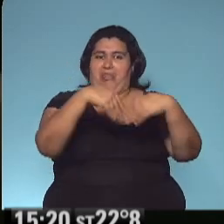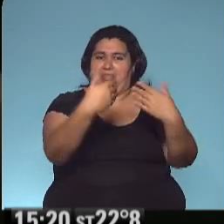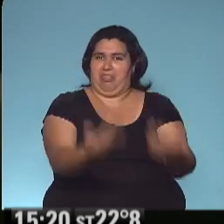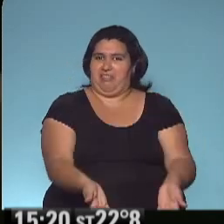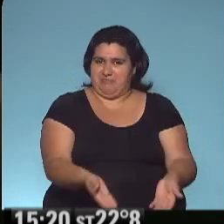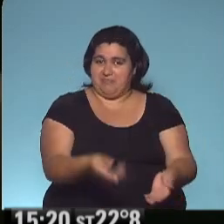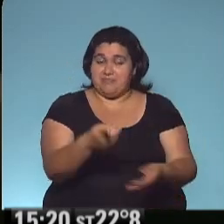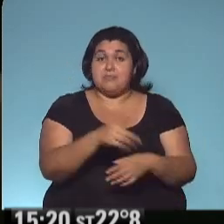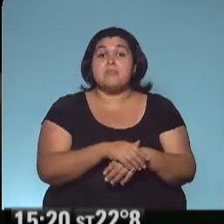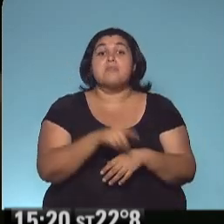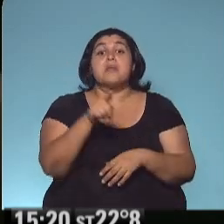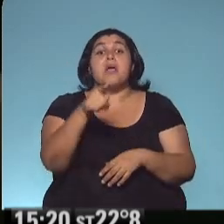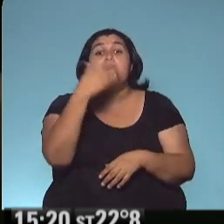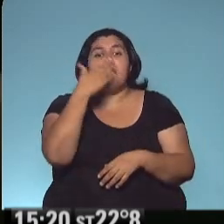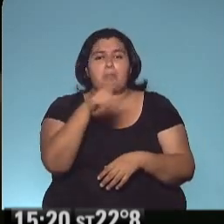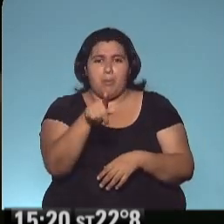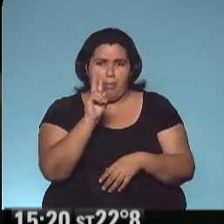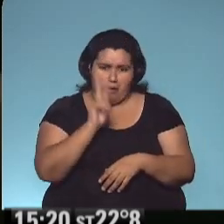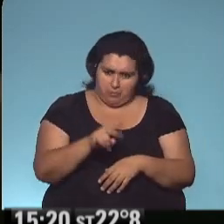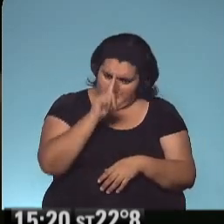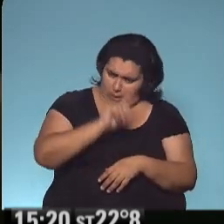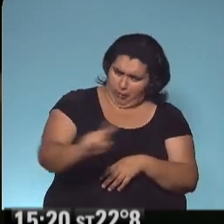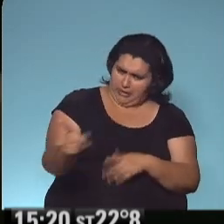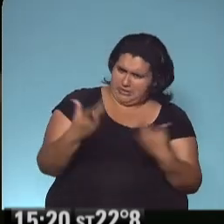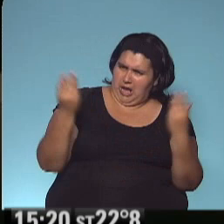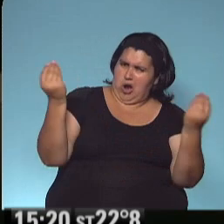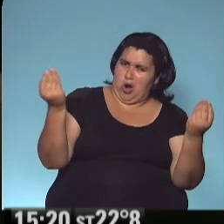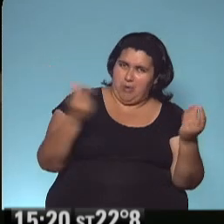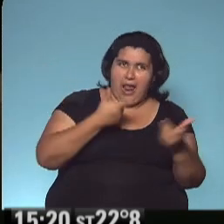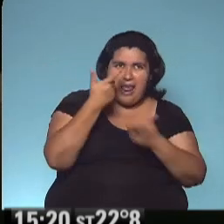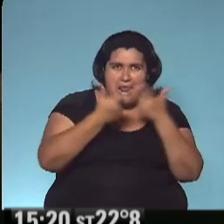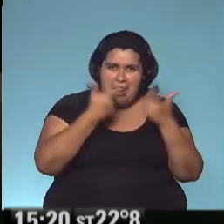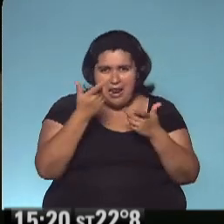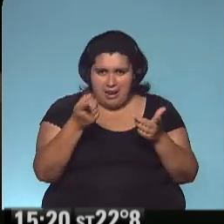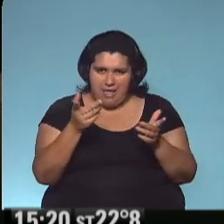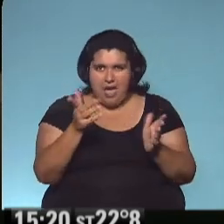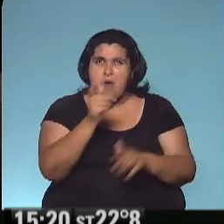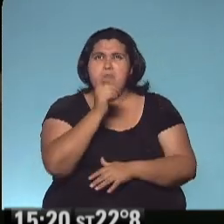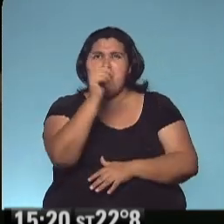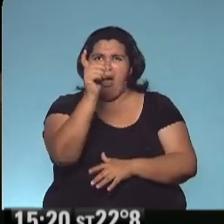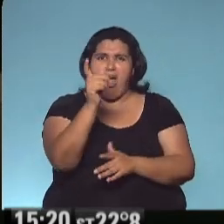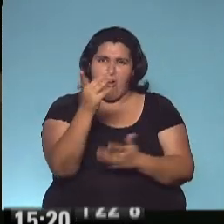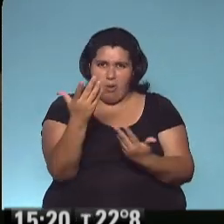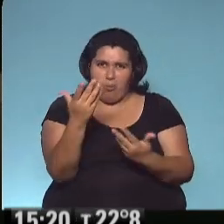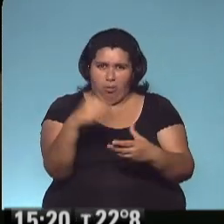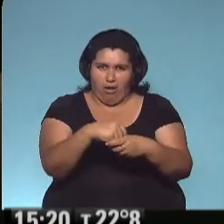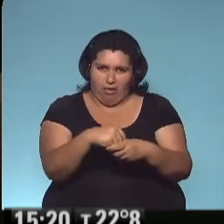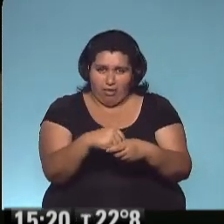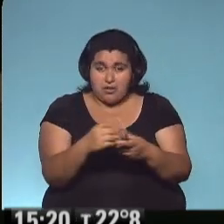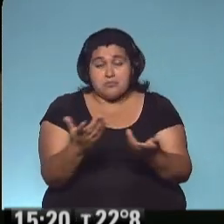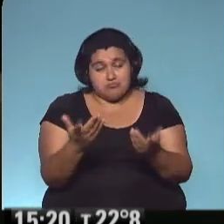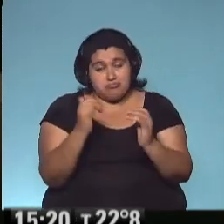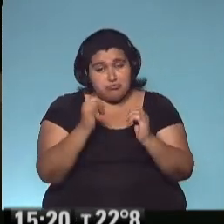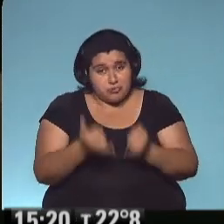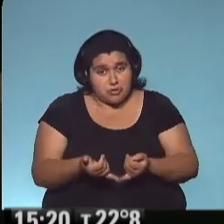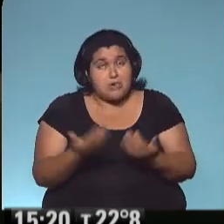En una de esas, ustedes ponen caras de no puede ser y se ríen y dicen que una palabra no puede hacer esas cosas. Y